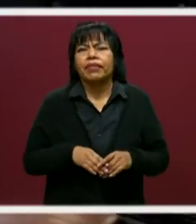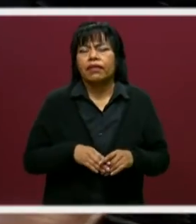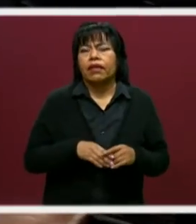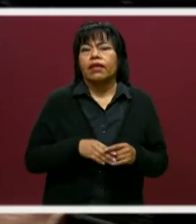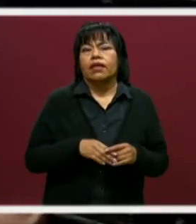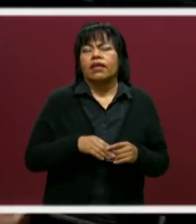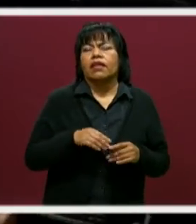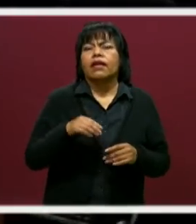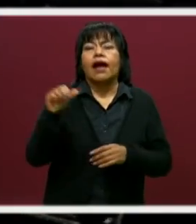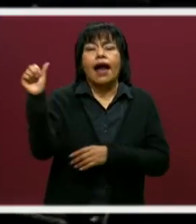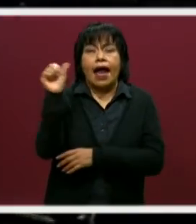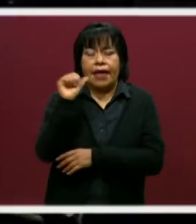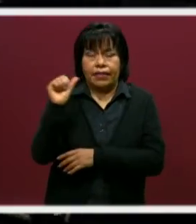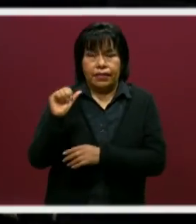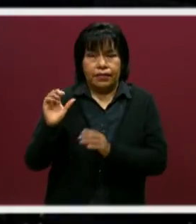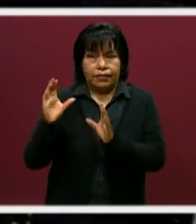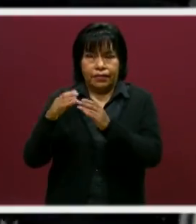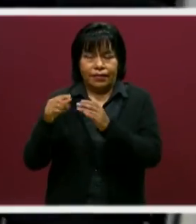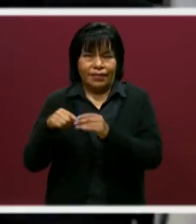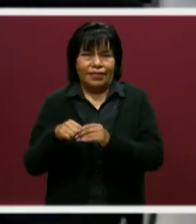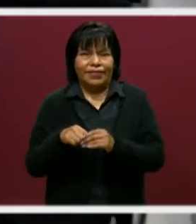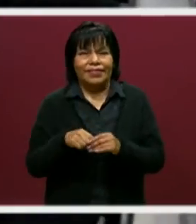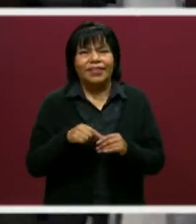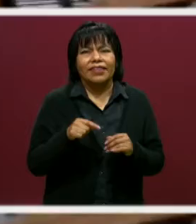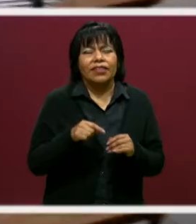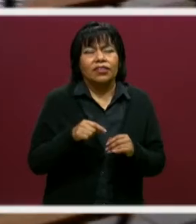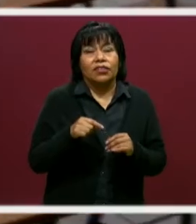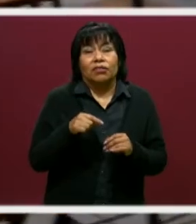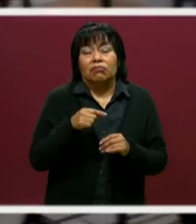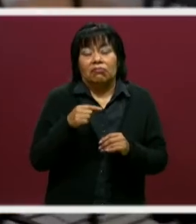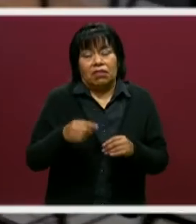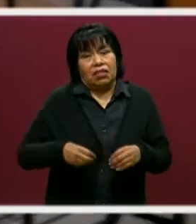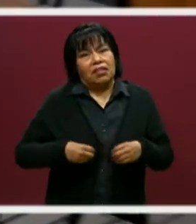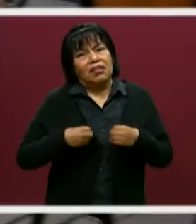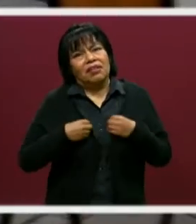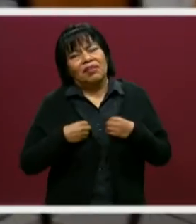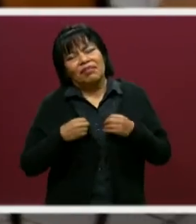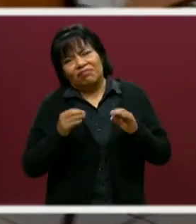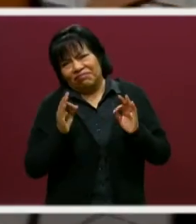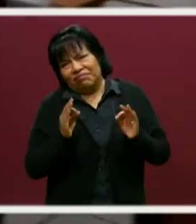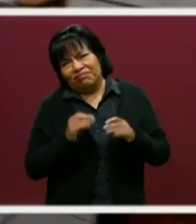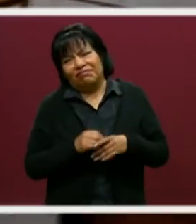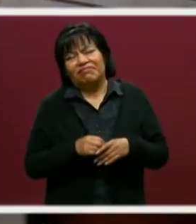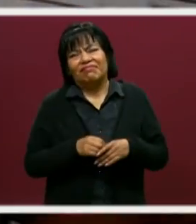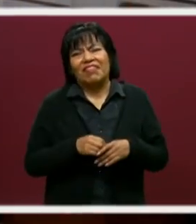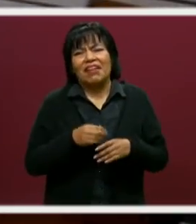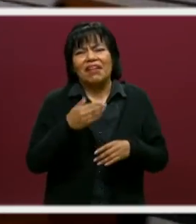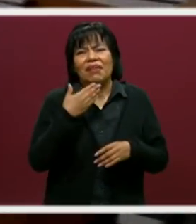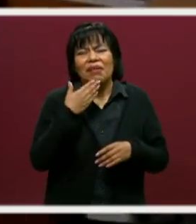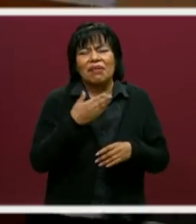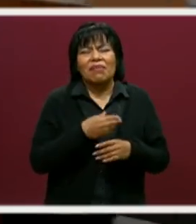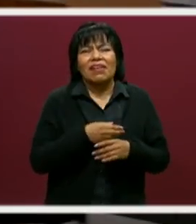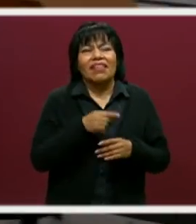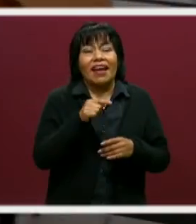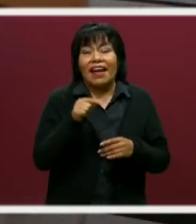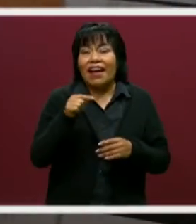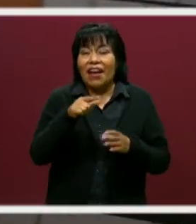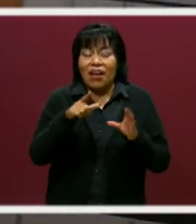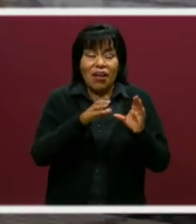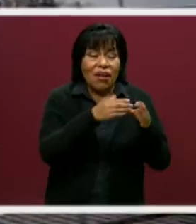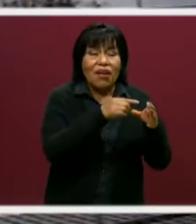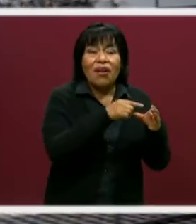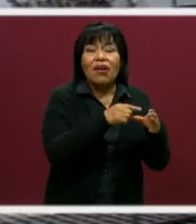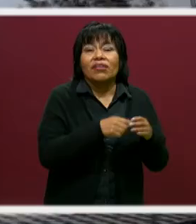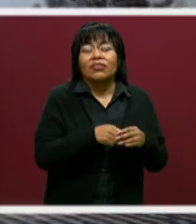La región de Atlixco, pues tiene un excelente lugar para vivir, el mejor clima del mundo, la ciudad de las flores. Entonces,